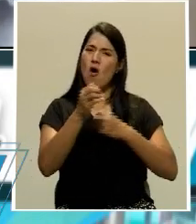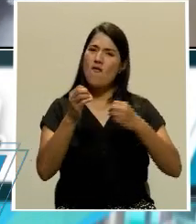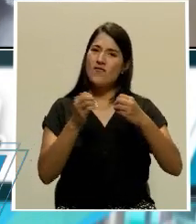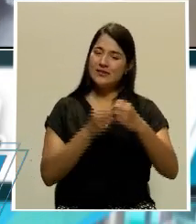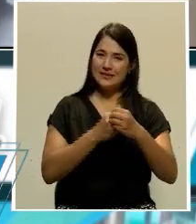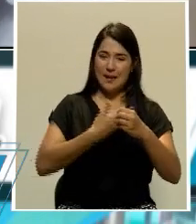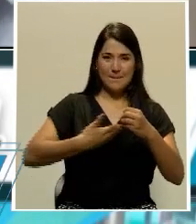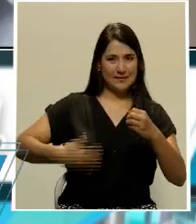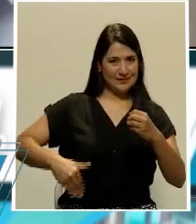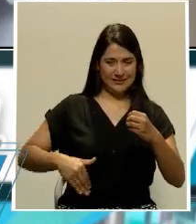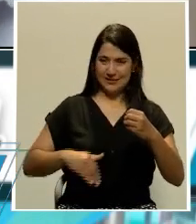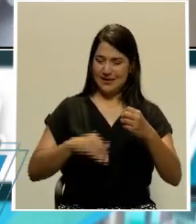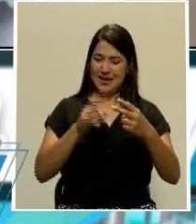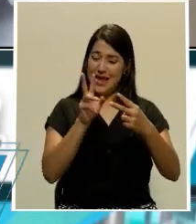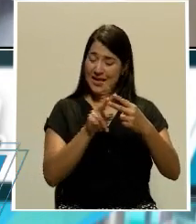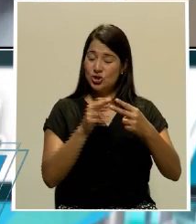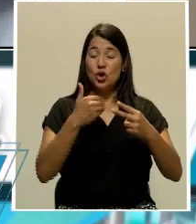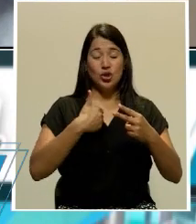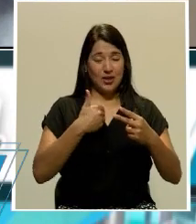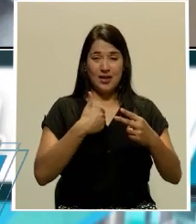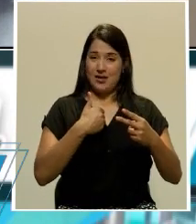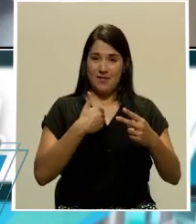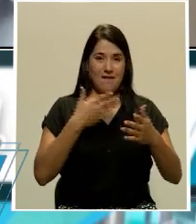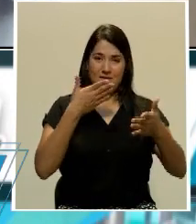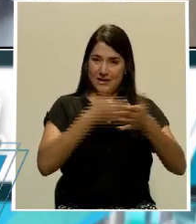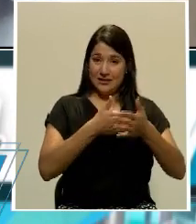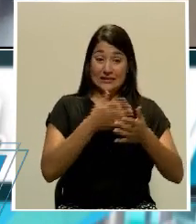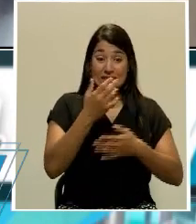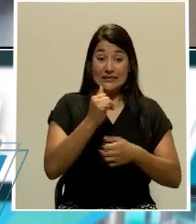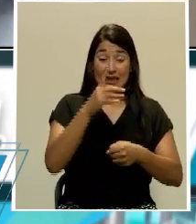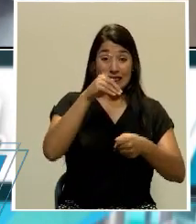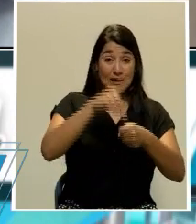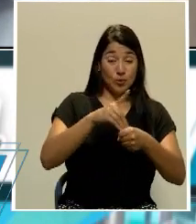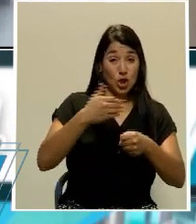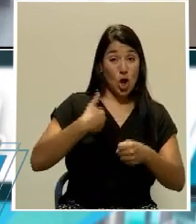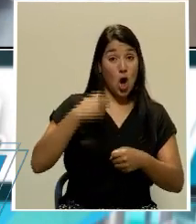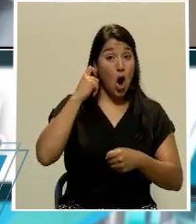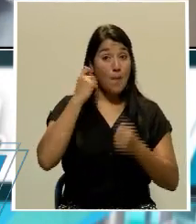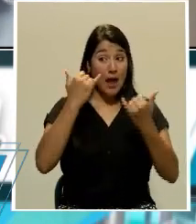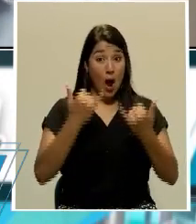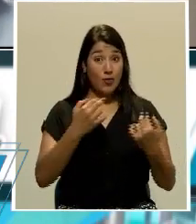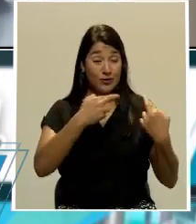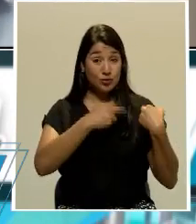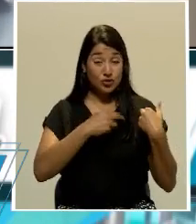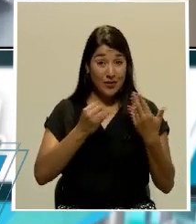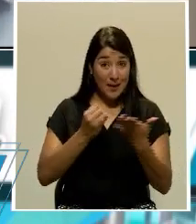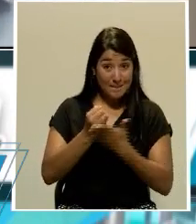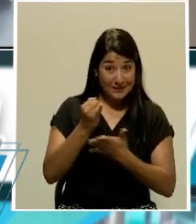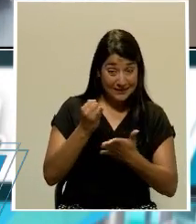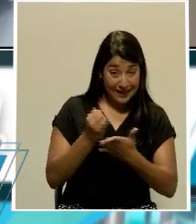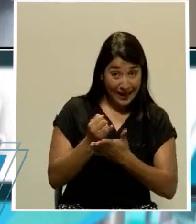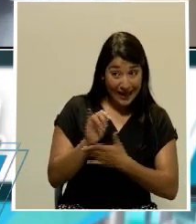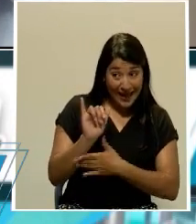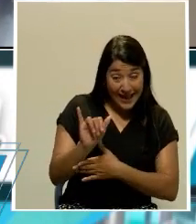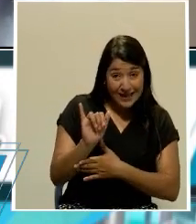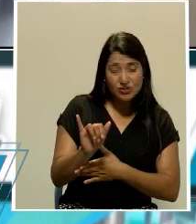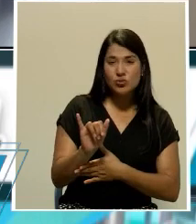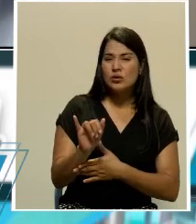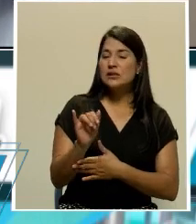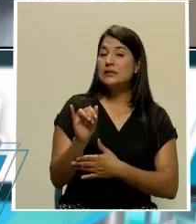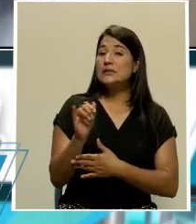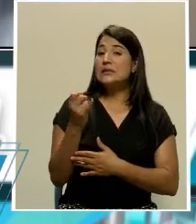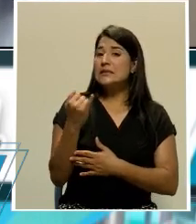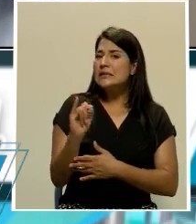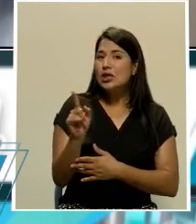eso políticamente va a tener sus costos. Si los diputados y diputadas que vayan a hacer investigación sobre este caso no tienen como